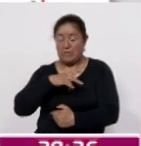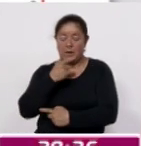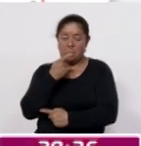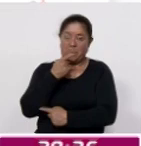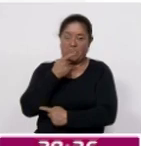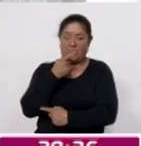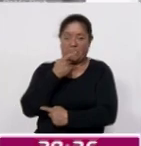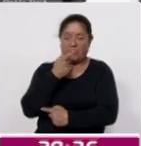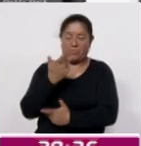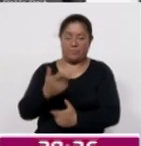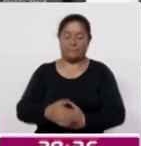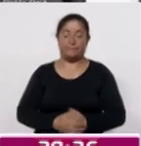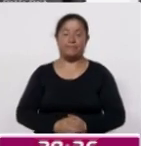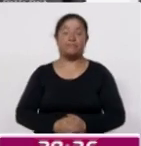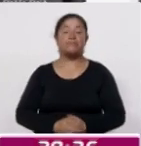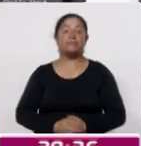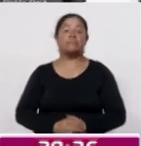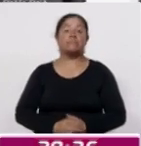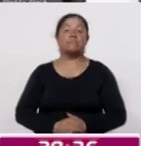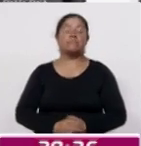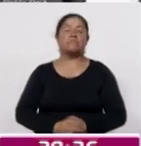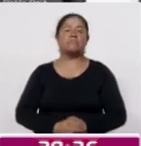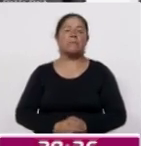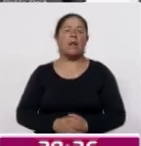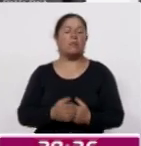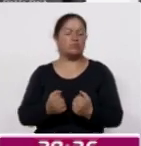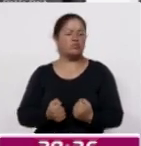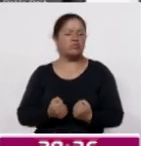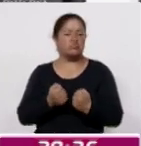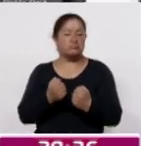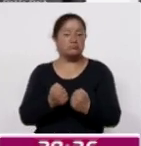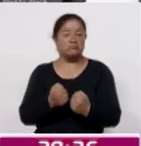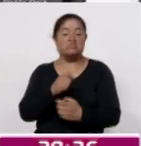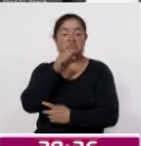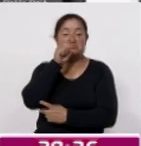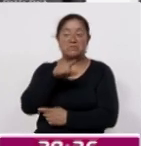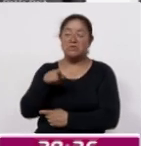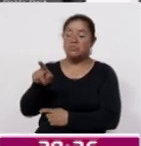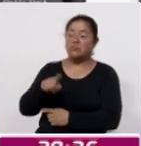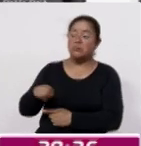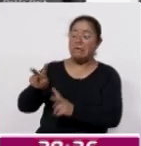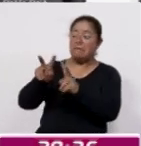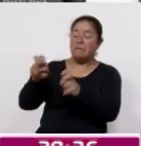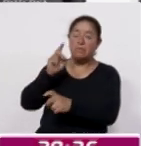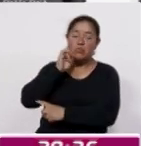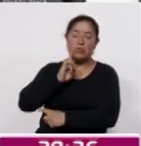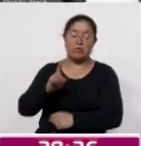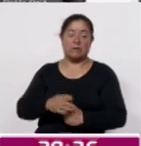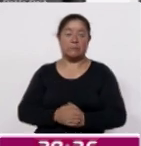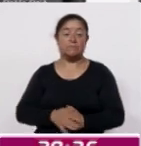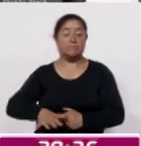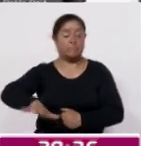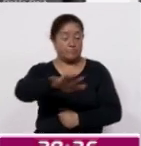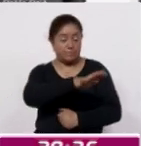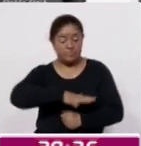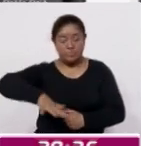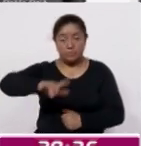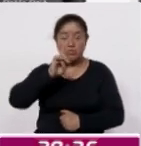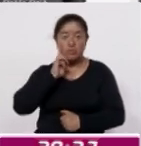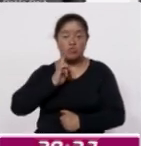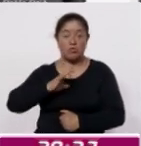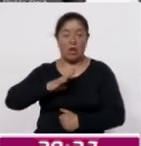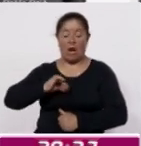mediáticas. El poder también es cosa de mujeres. El escenario en el que las mujeres ejercen